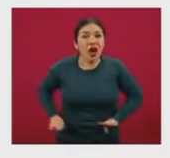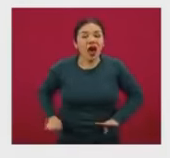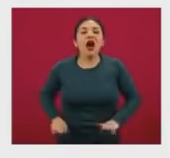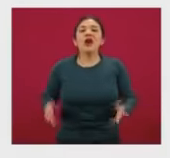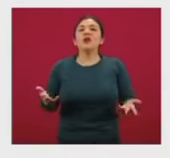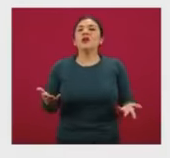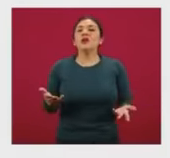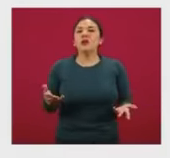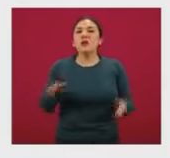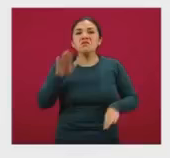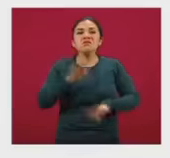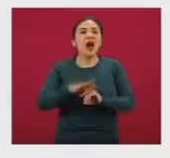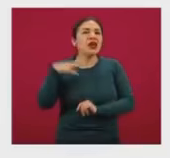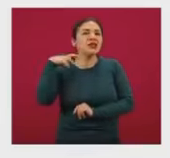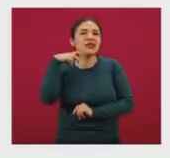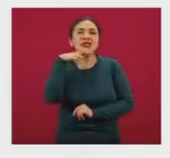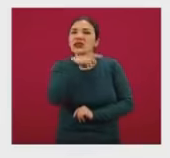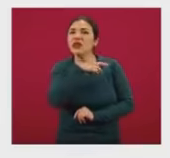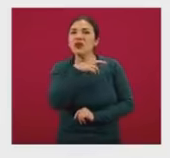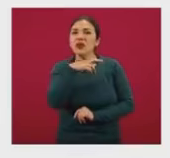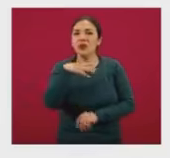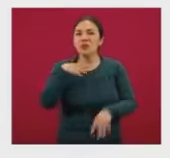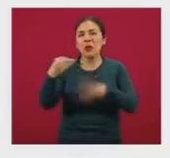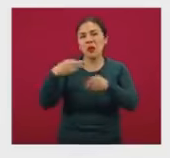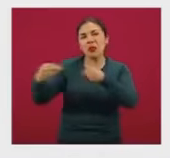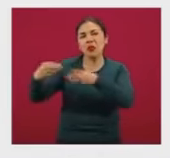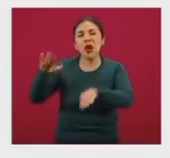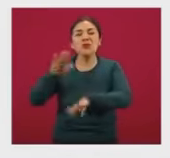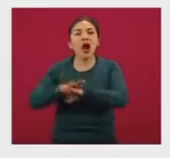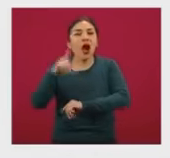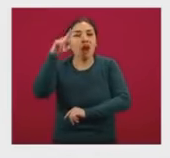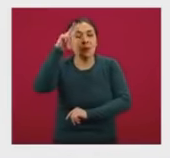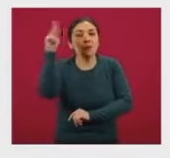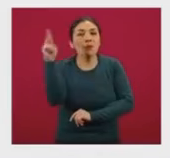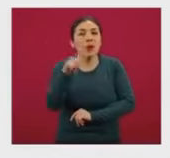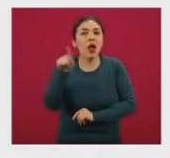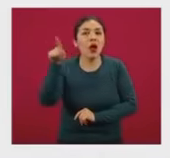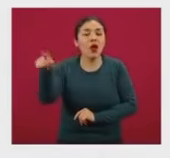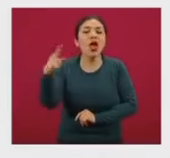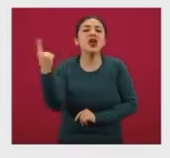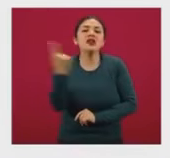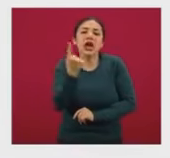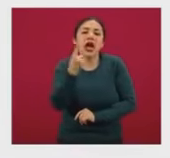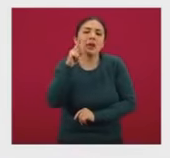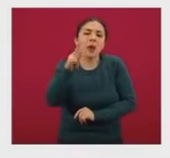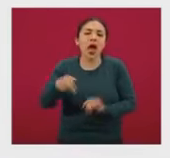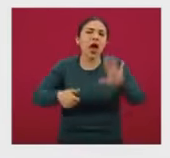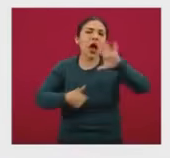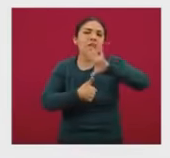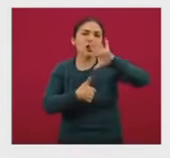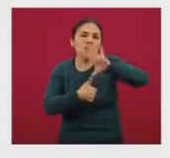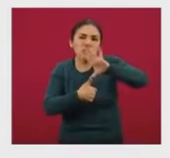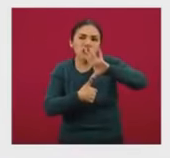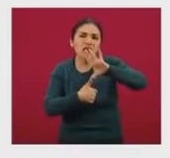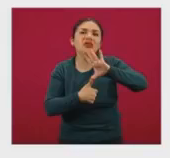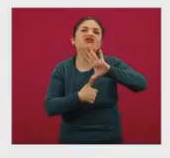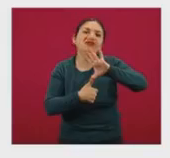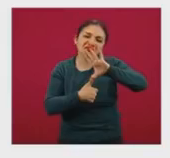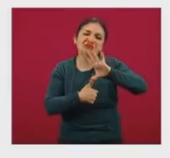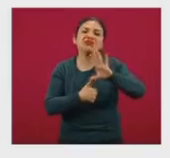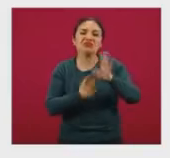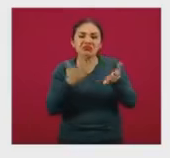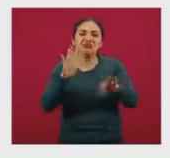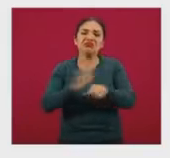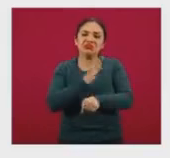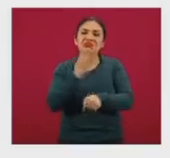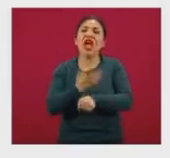lógicamente una velocidad y una tendencia mucho más acelerada que la que vemos en el caso de América del Norte, en donde inclusive el